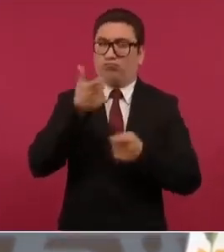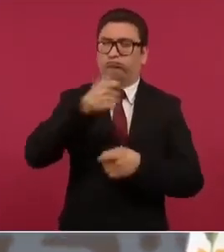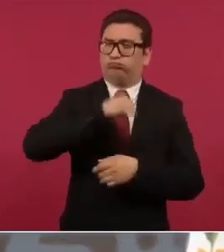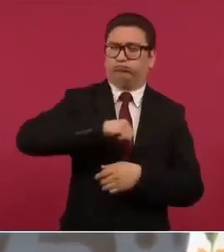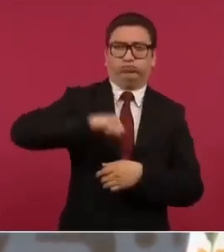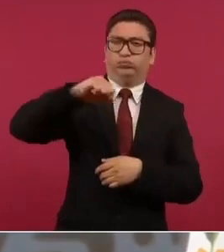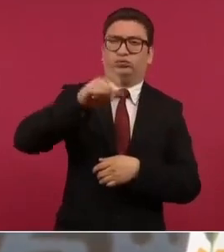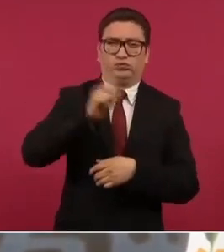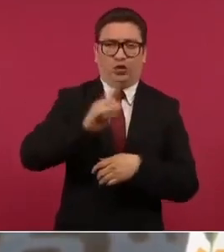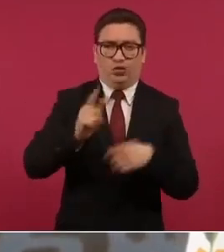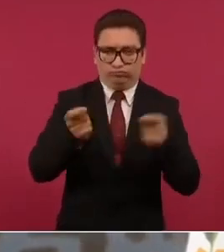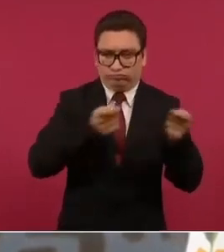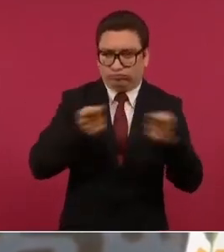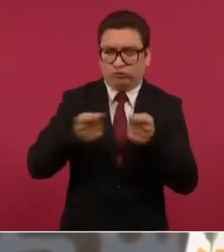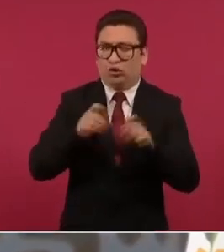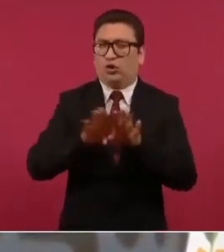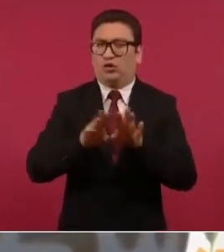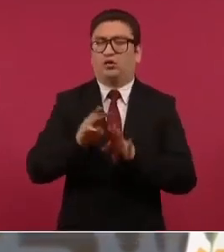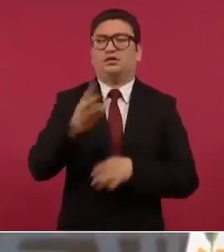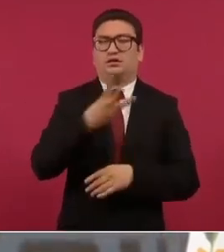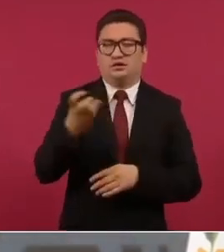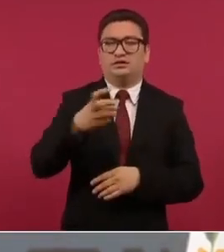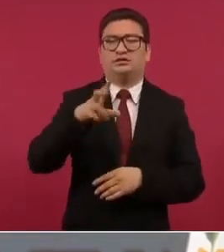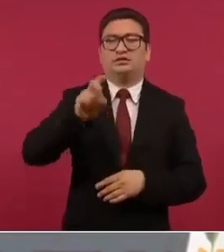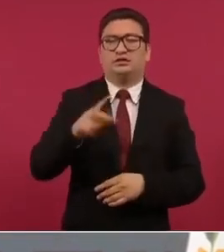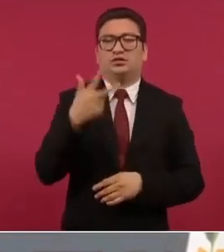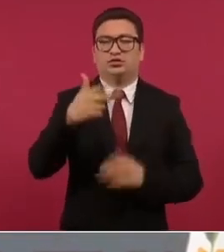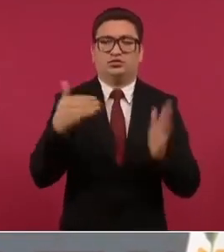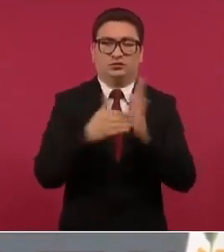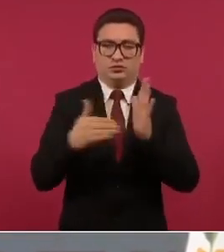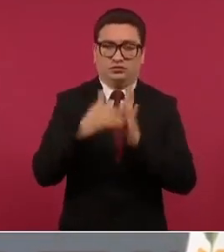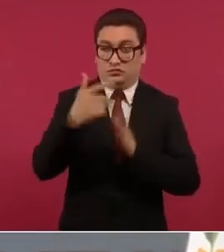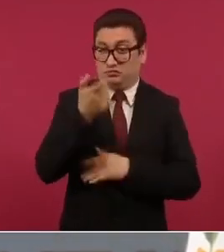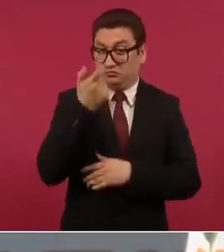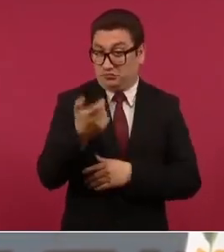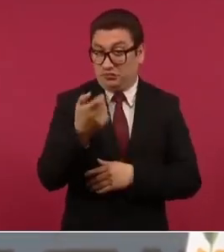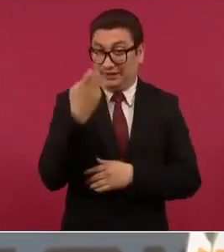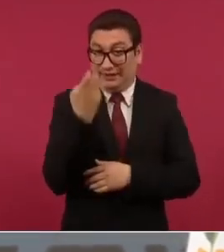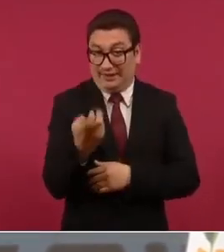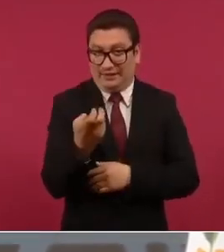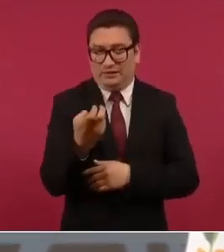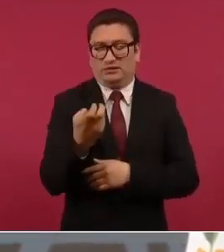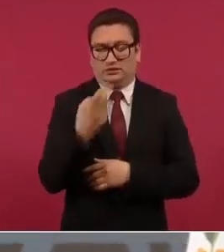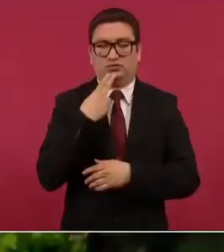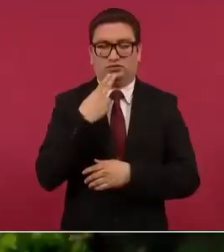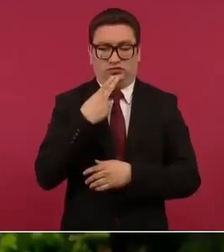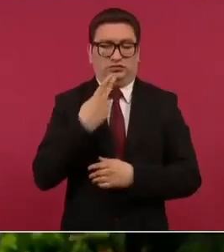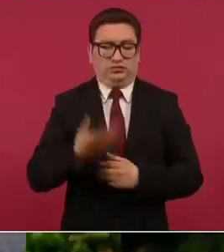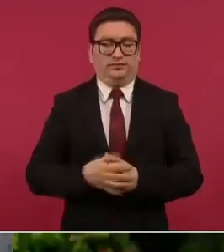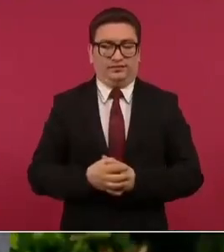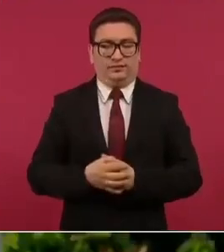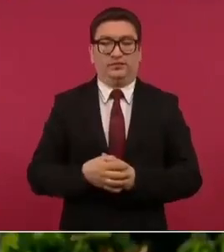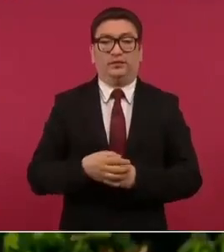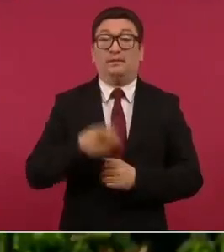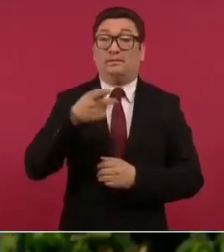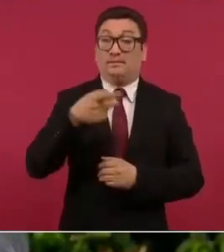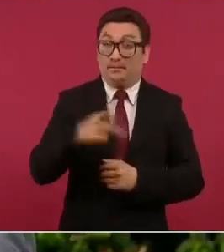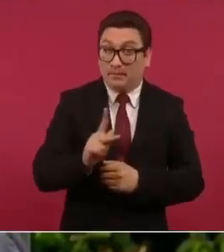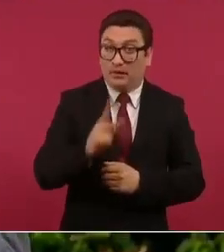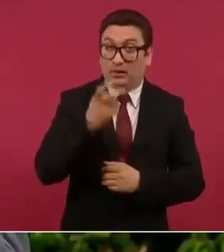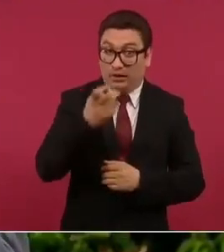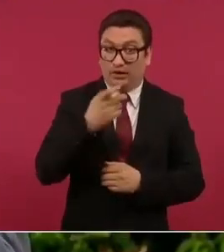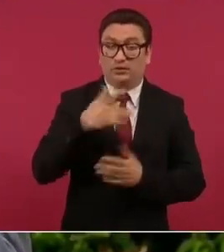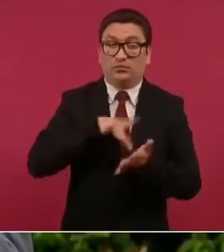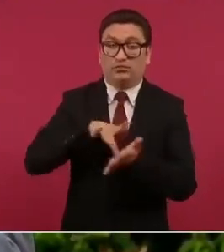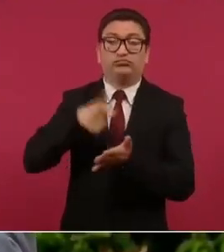con estos 338 mil millones pero repito aún con ese